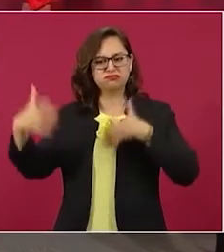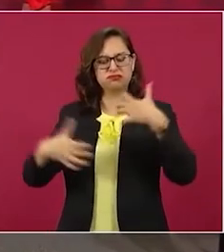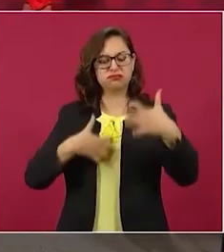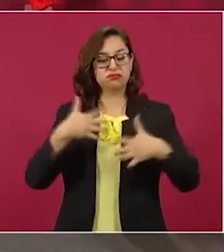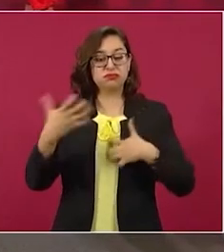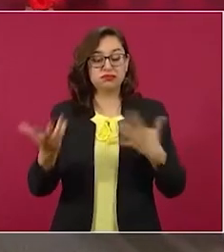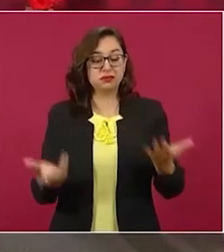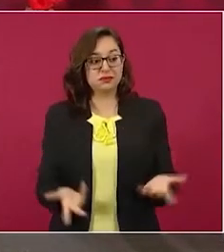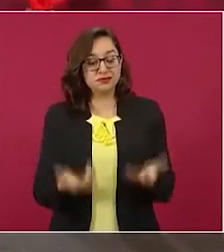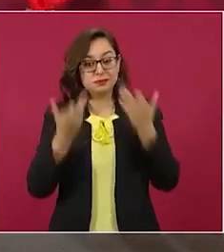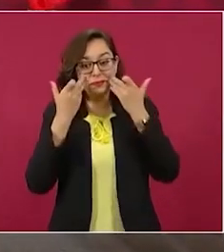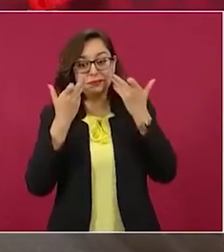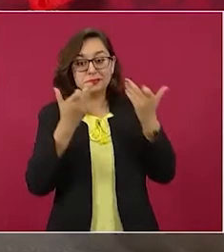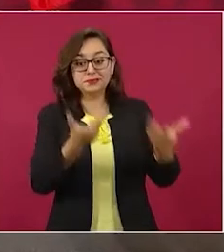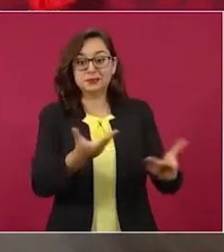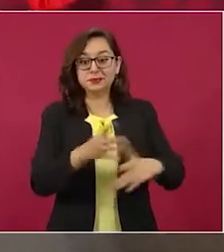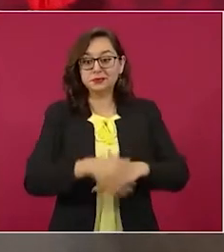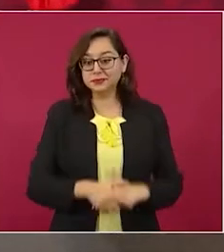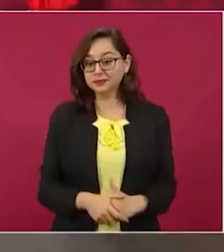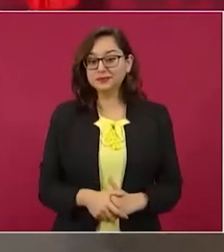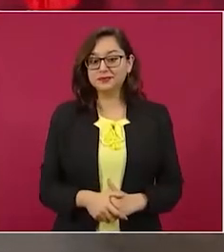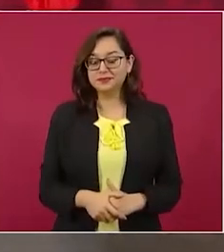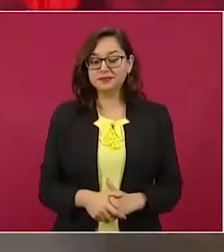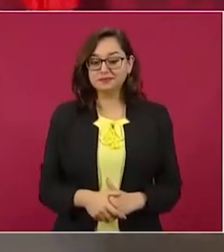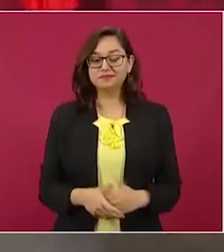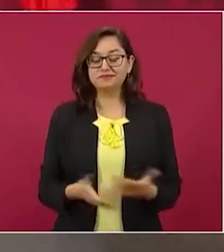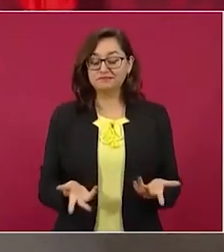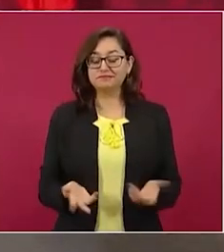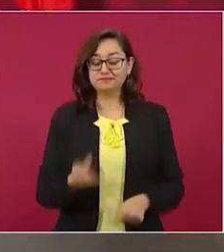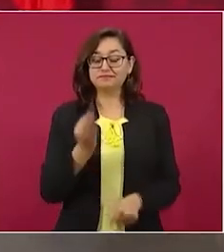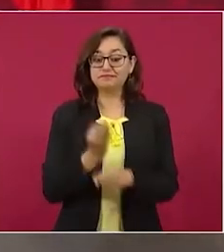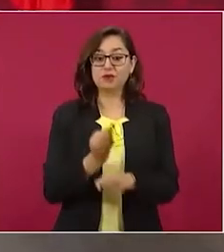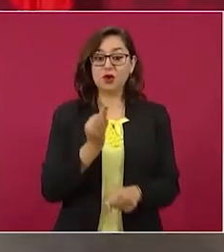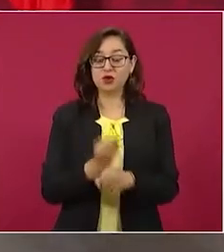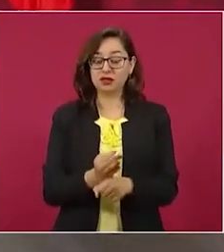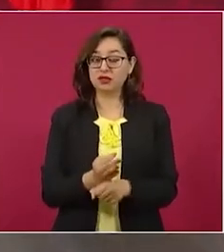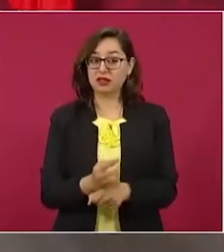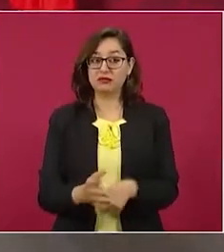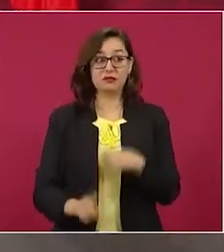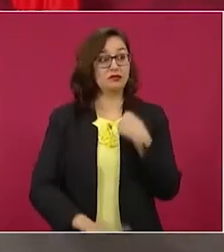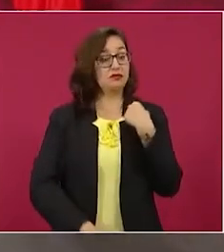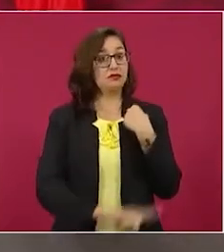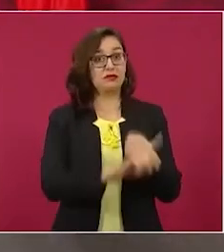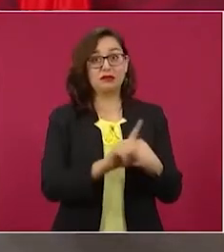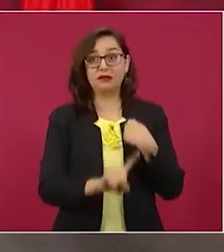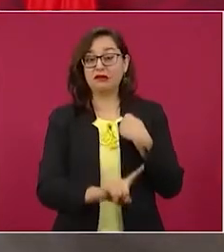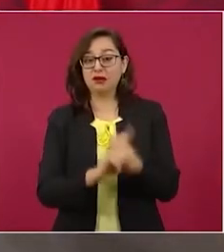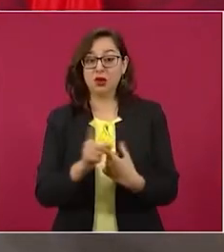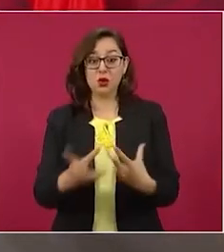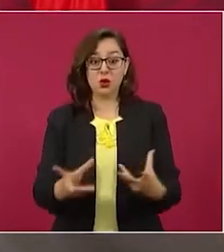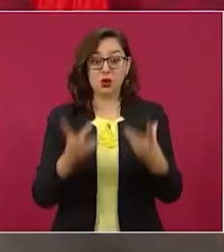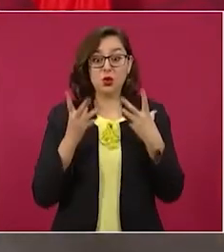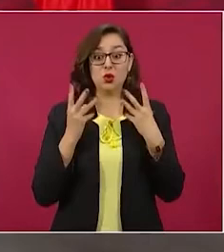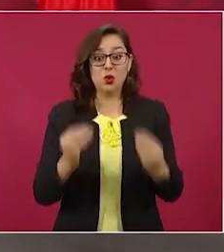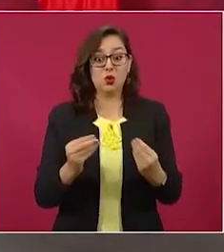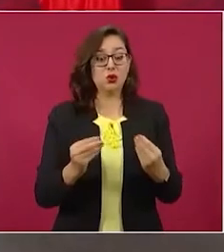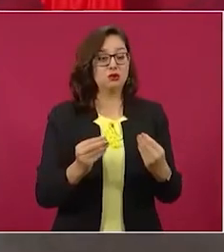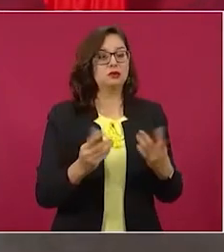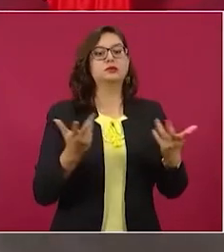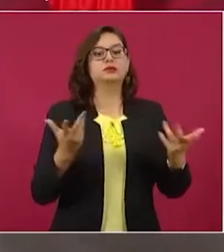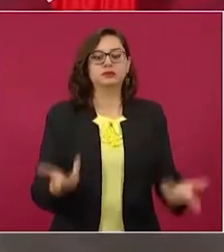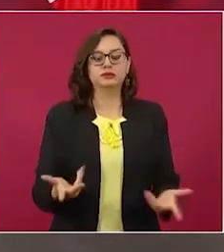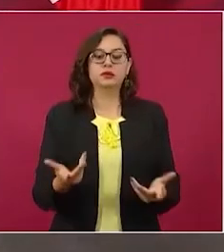Se viven tiempos de mucha tensión del problema